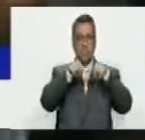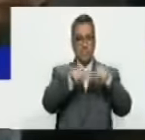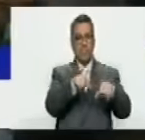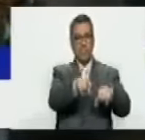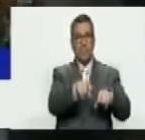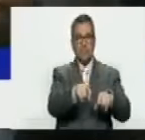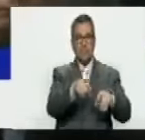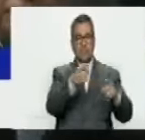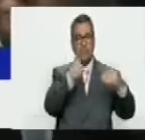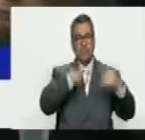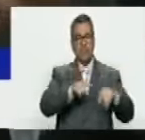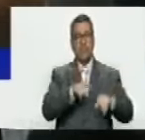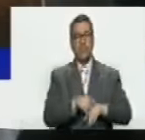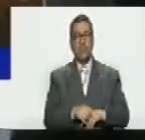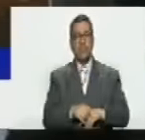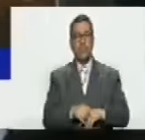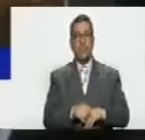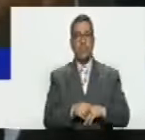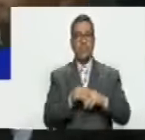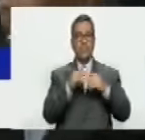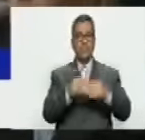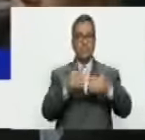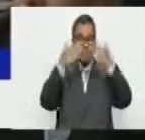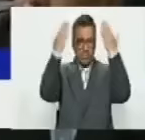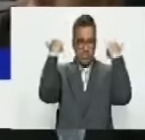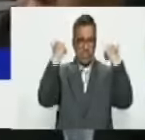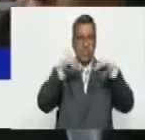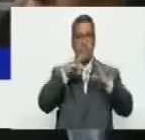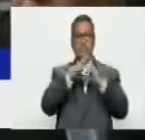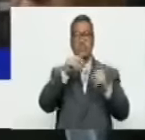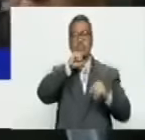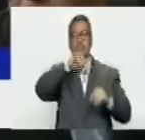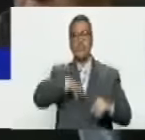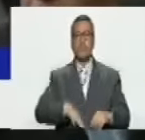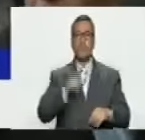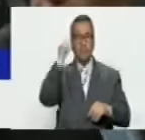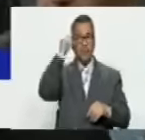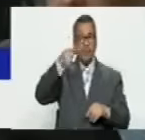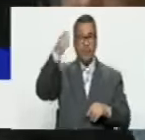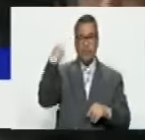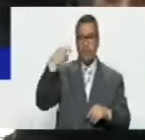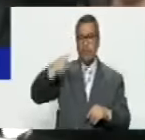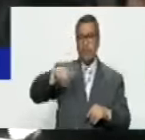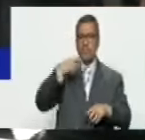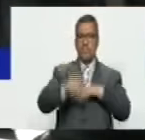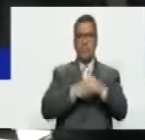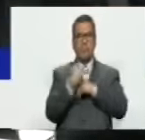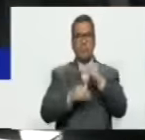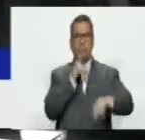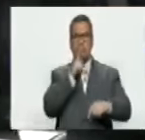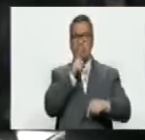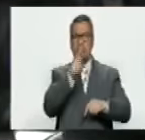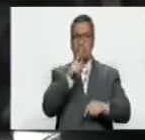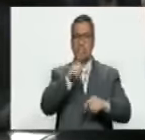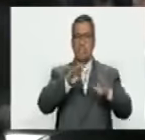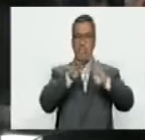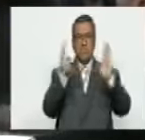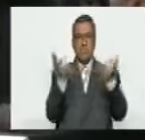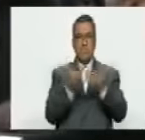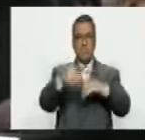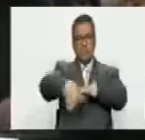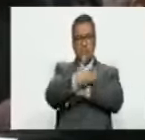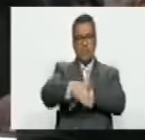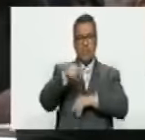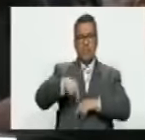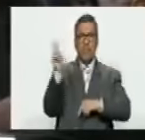donde le corresponde estar, en el trastero de la historia. Ayer la derecha hizo un ridículo universal en las calles de